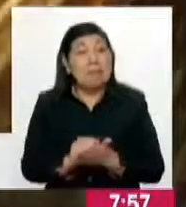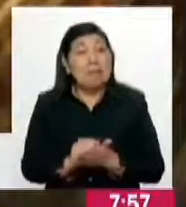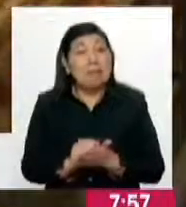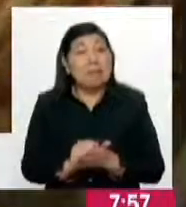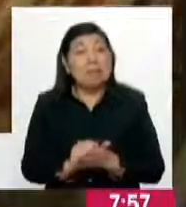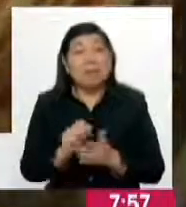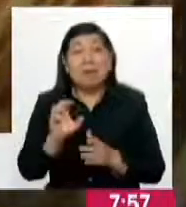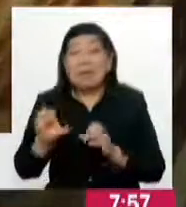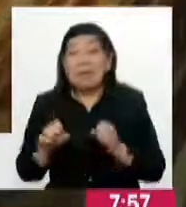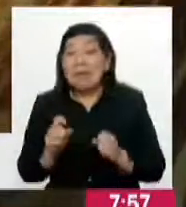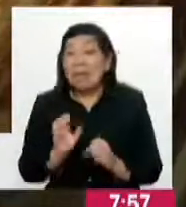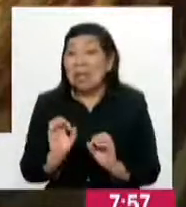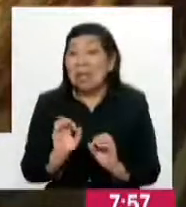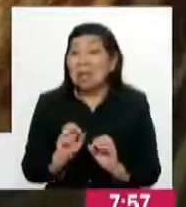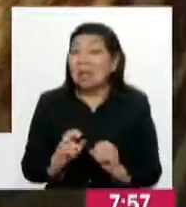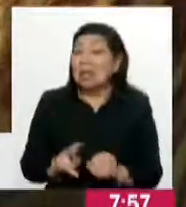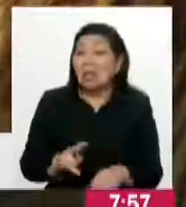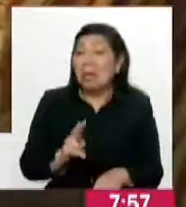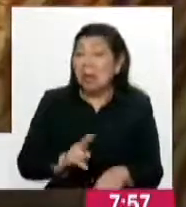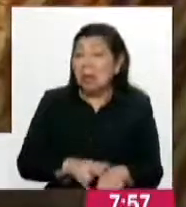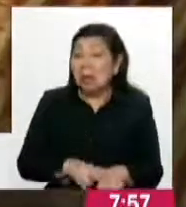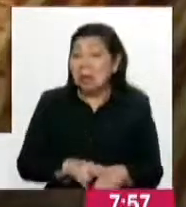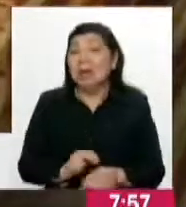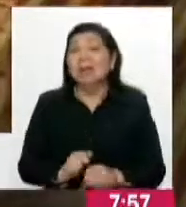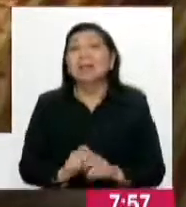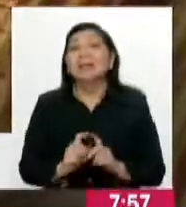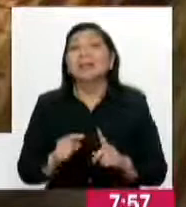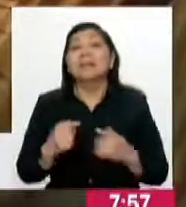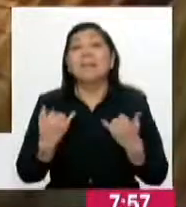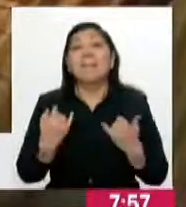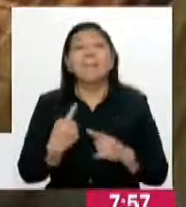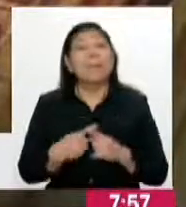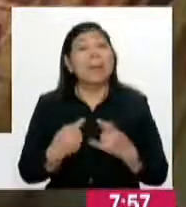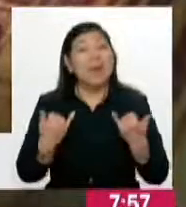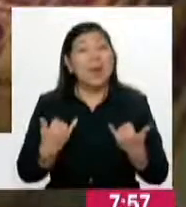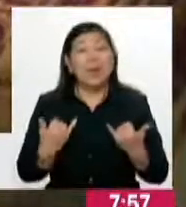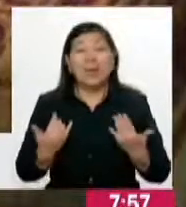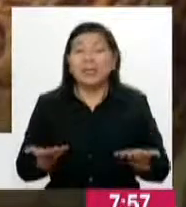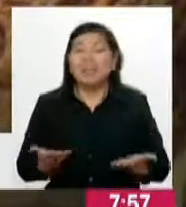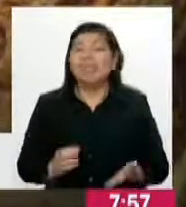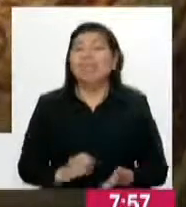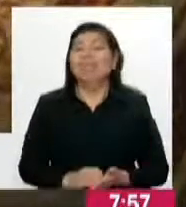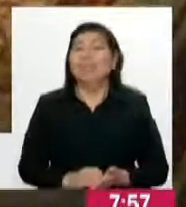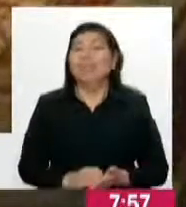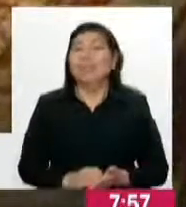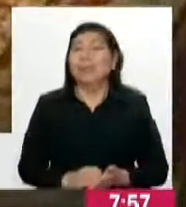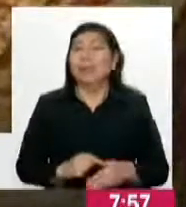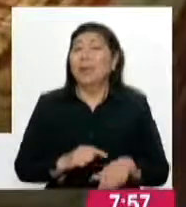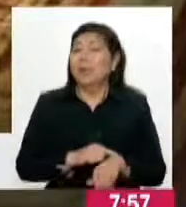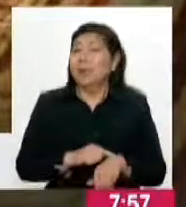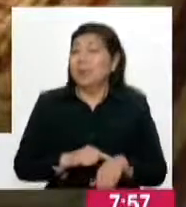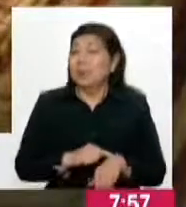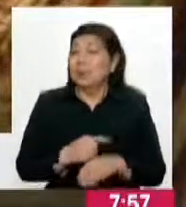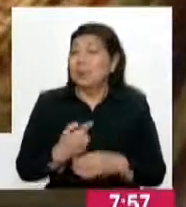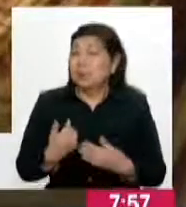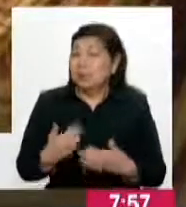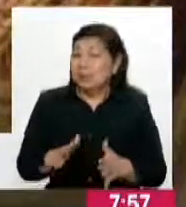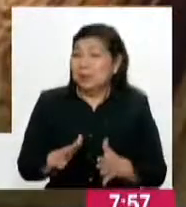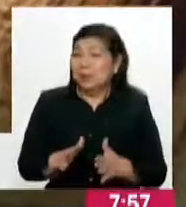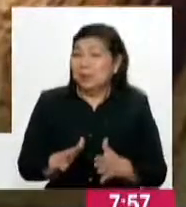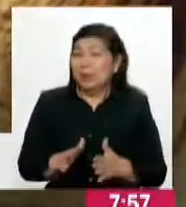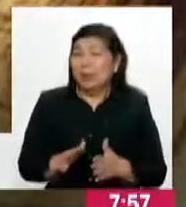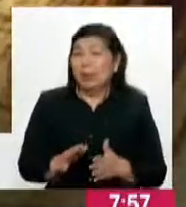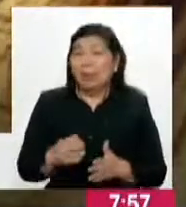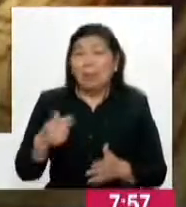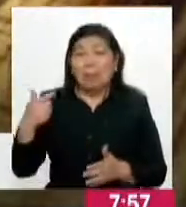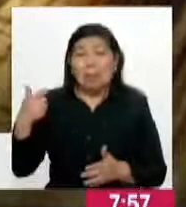emboscadas de este tipo. Sí, Nicolás, sin embargo ya pasadas varias horas después de